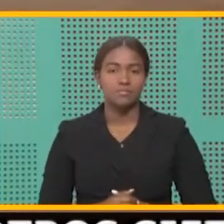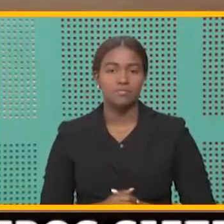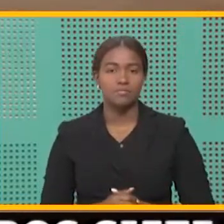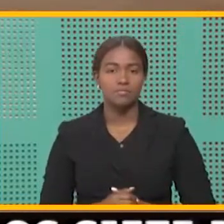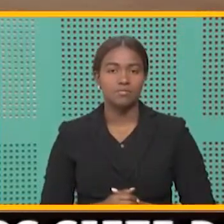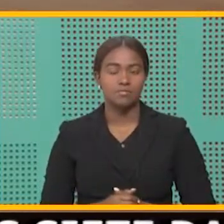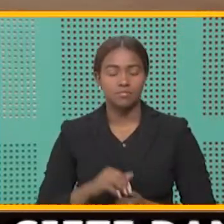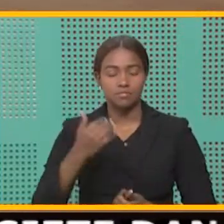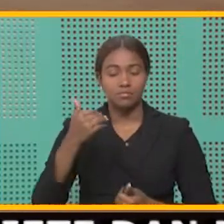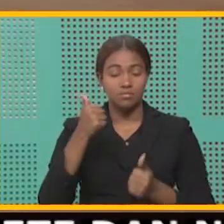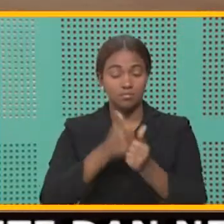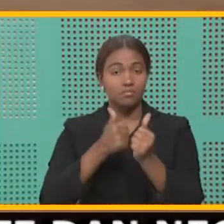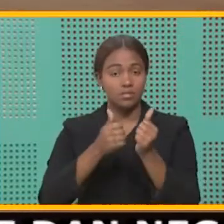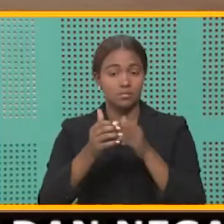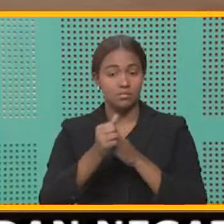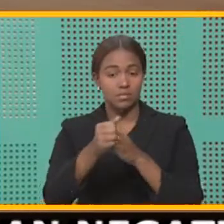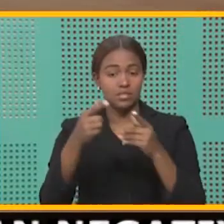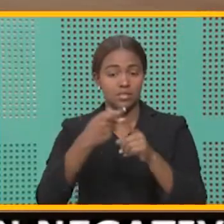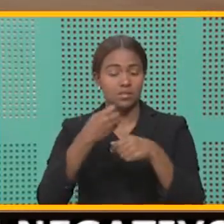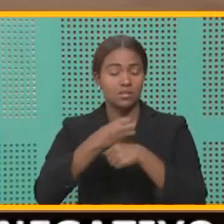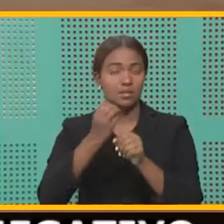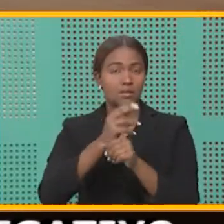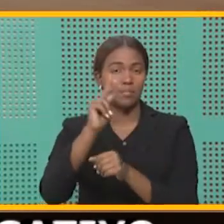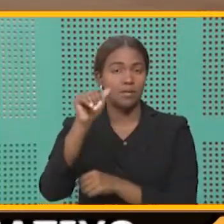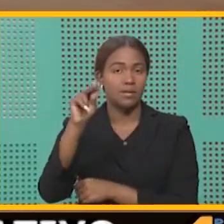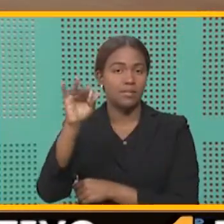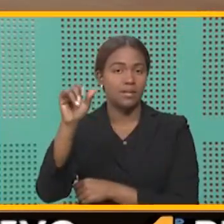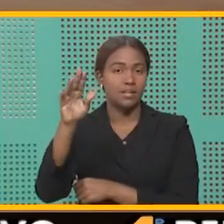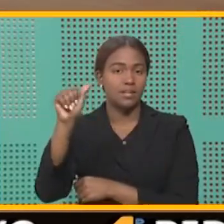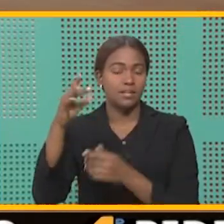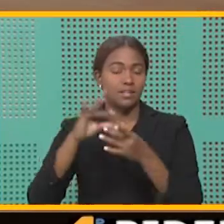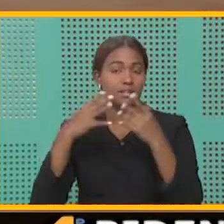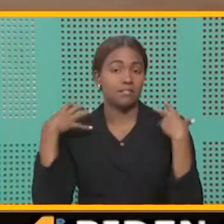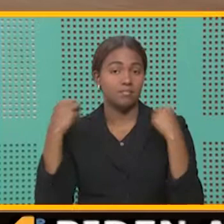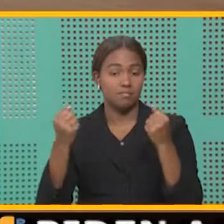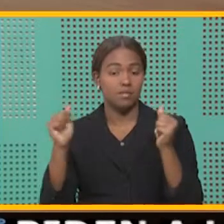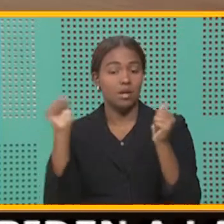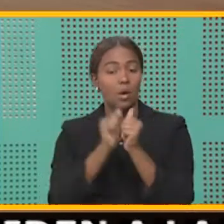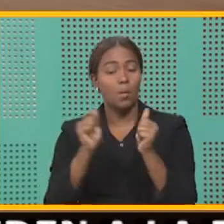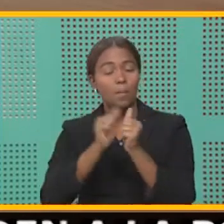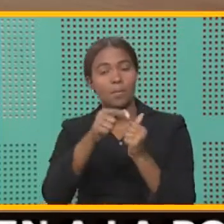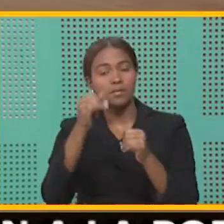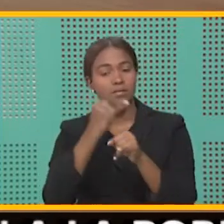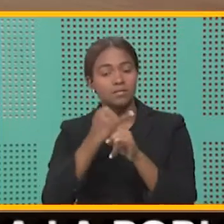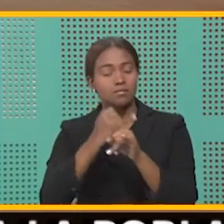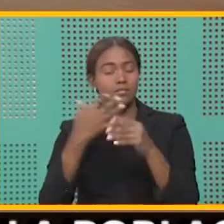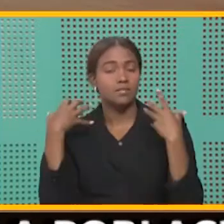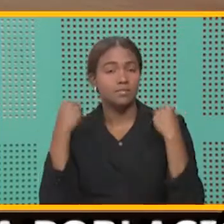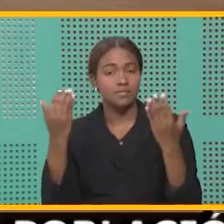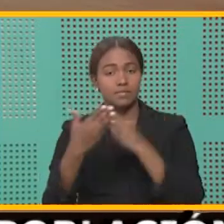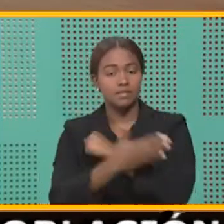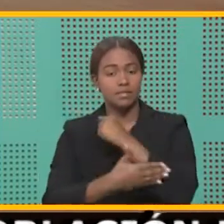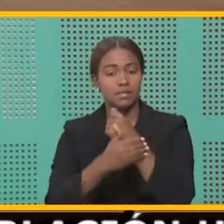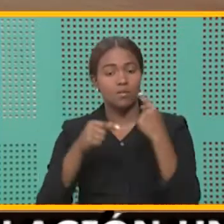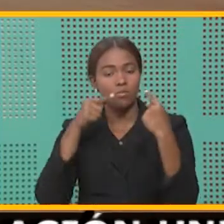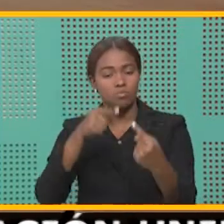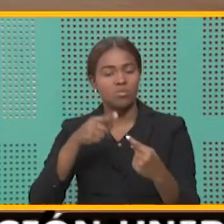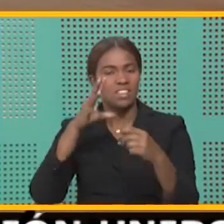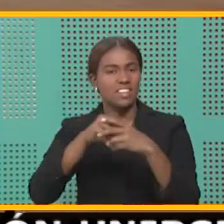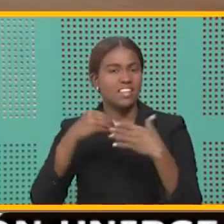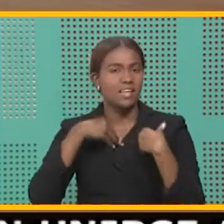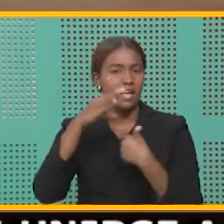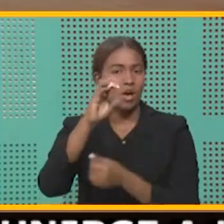Alma Morales, representante de la Organización Panamericana de la Salud, que acompaña a las instituciones de salud del país en el combate al COVID-19,